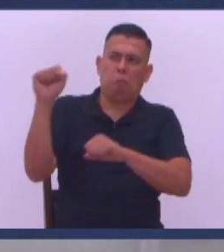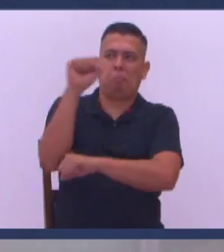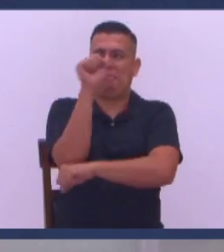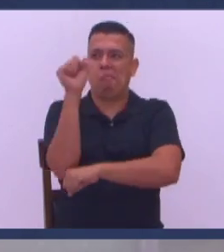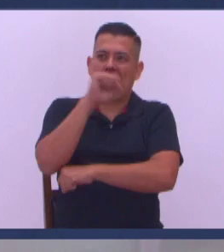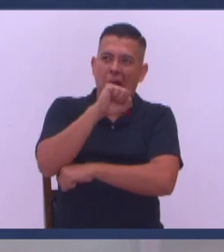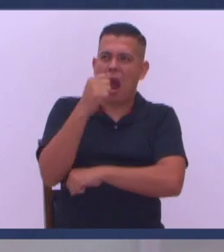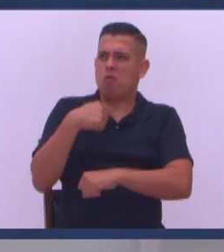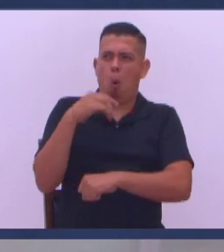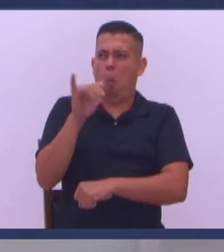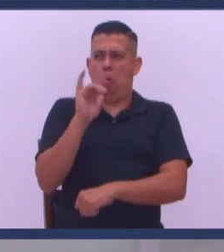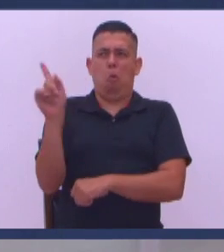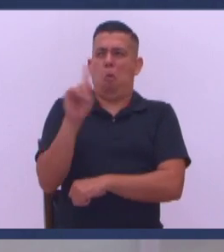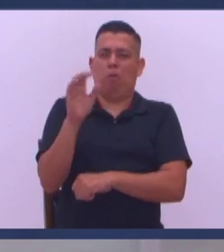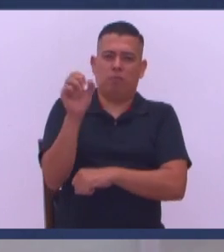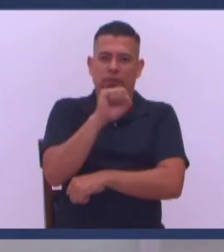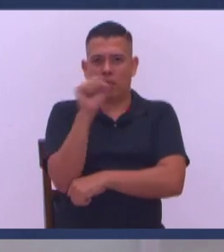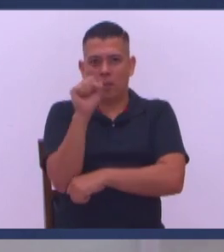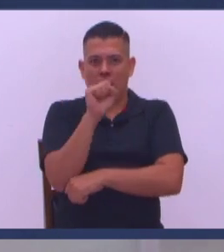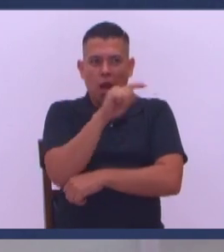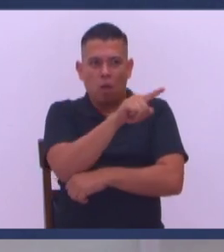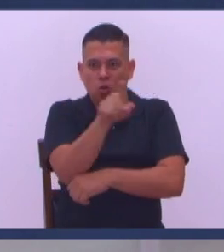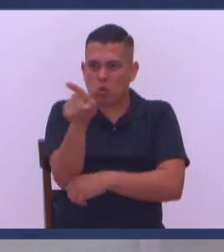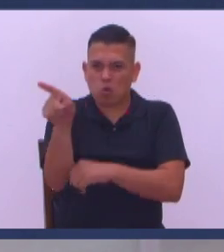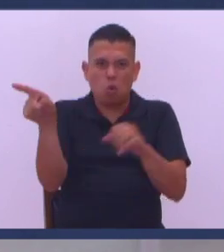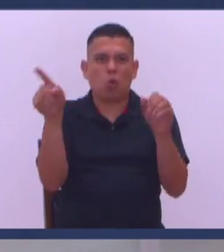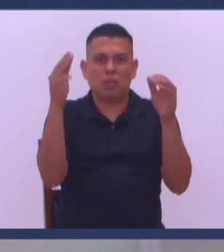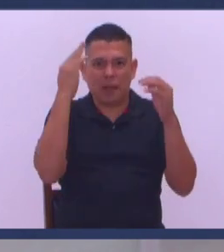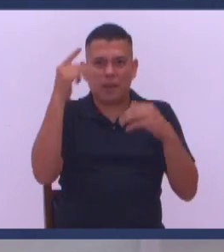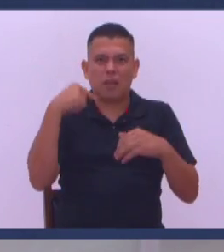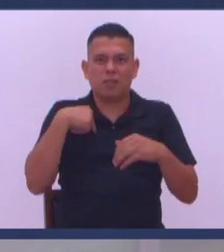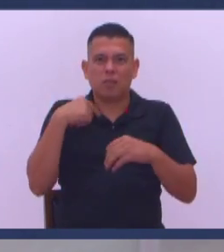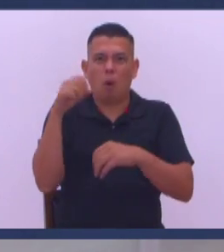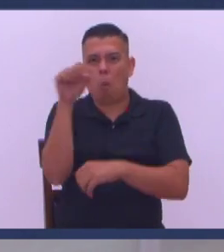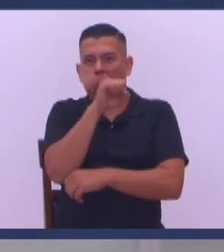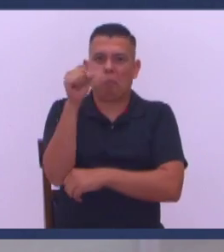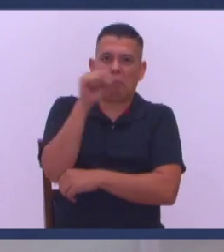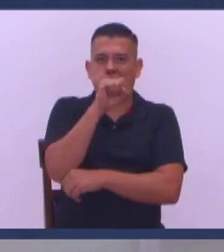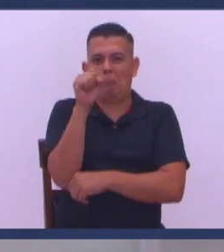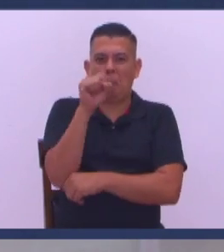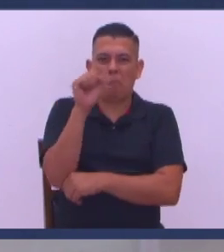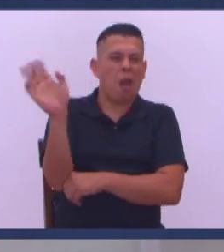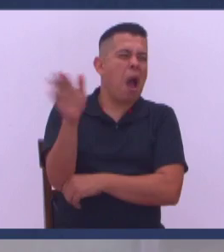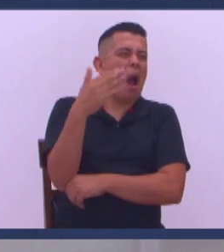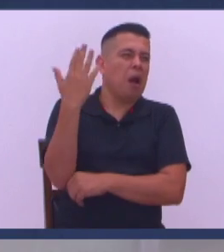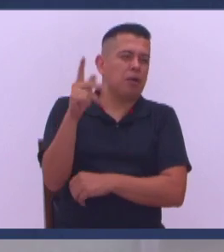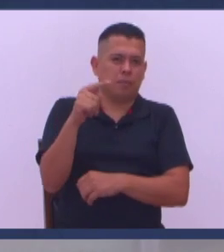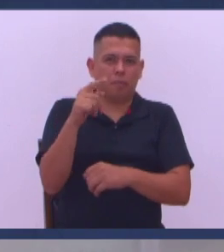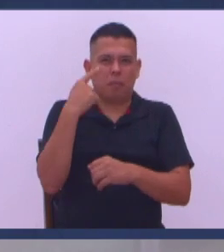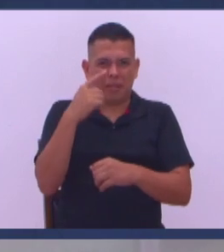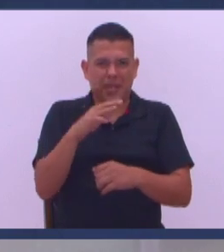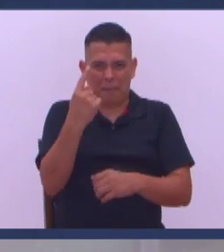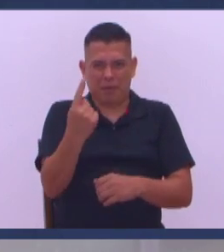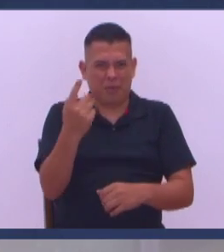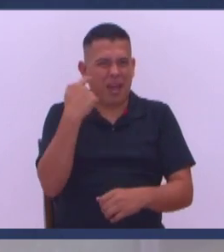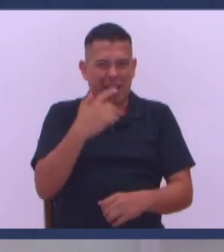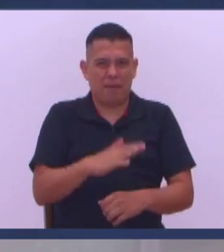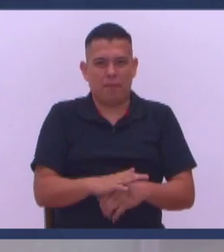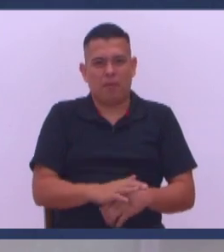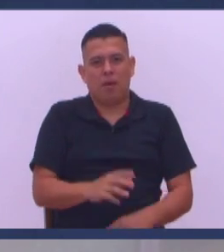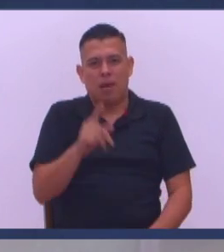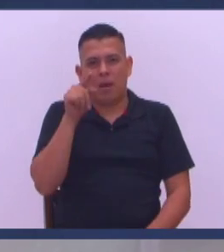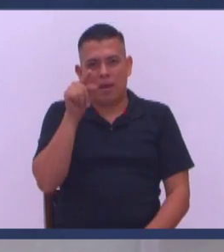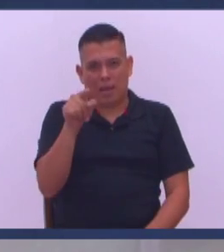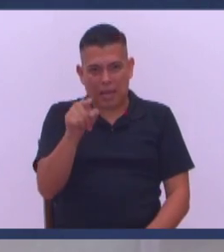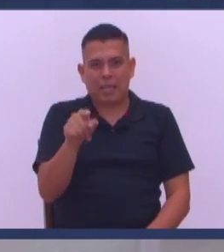Él dice que no está bolo Todo el mundo sabe Que es bolo Él no Él no Él anda ahorita A ver en qué Pero él